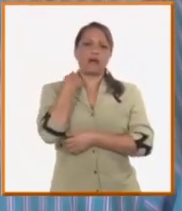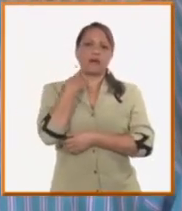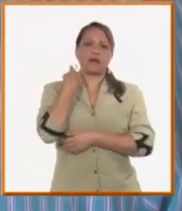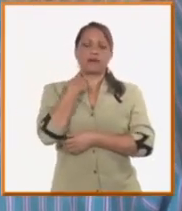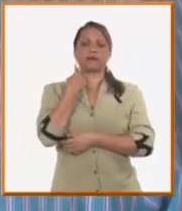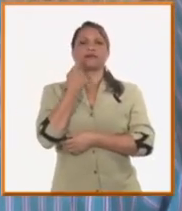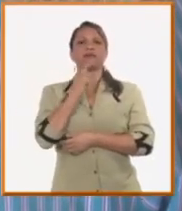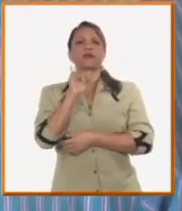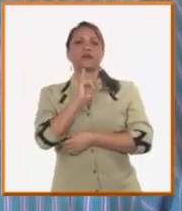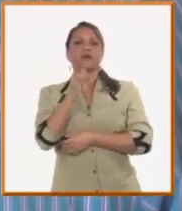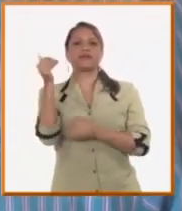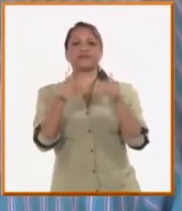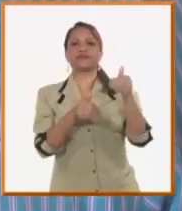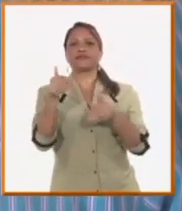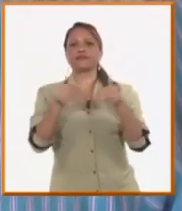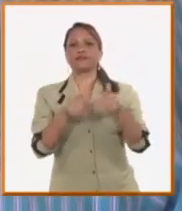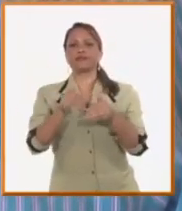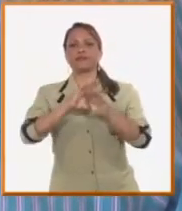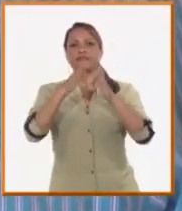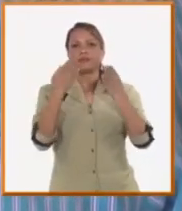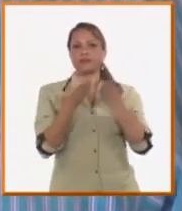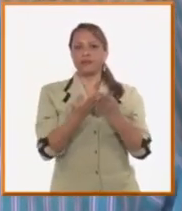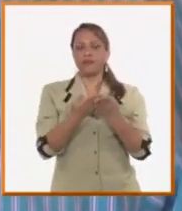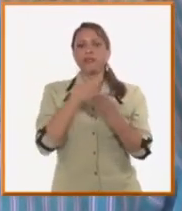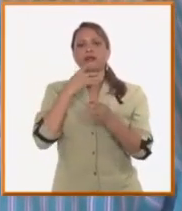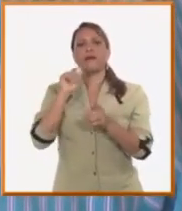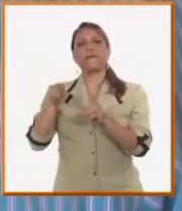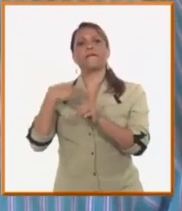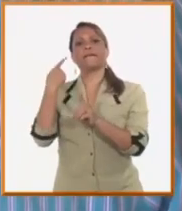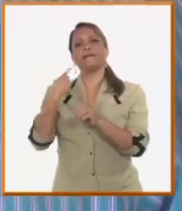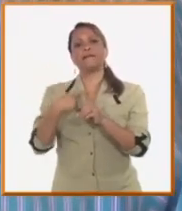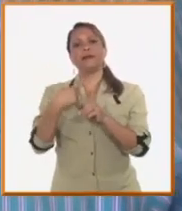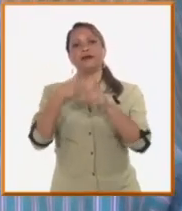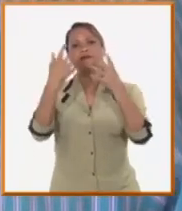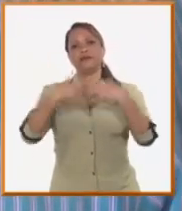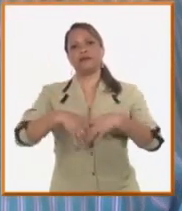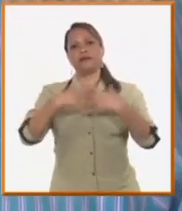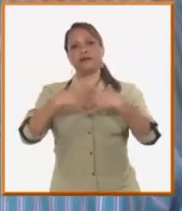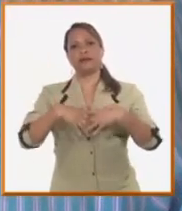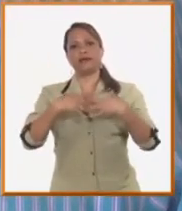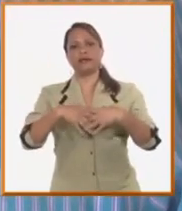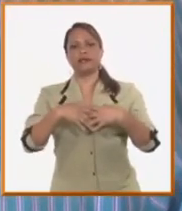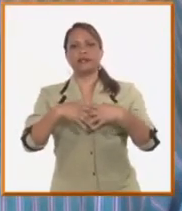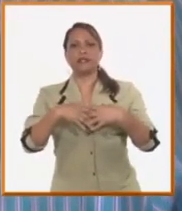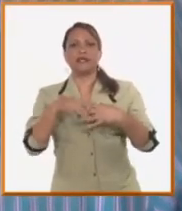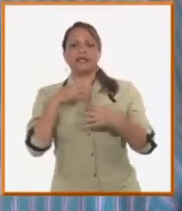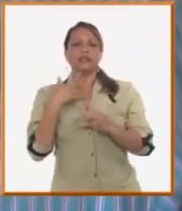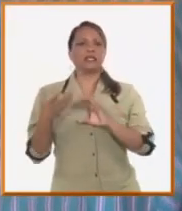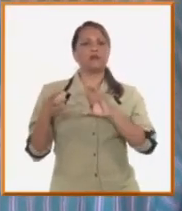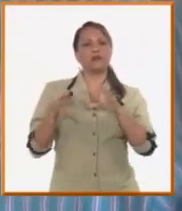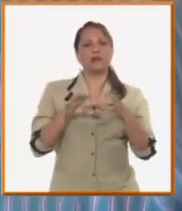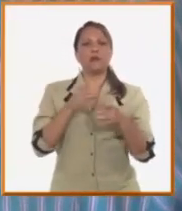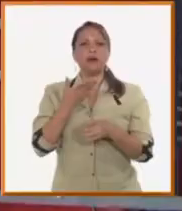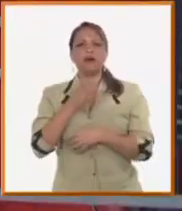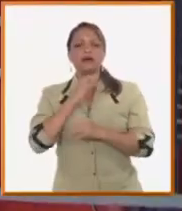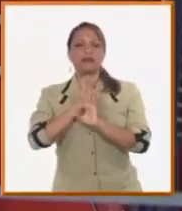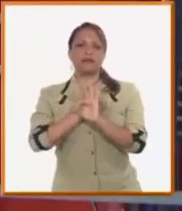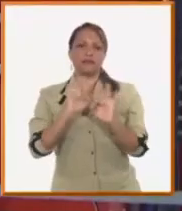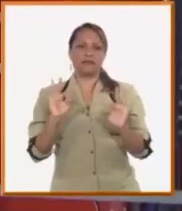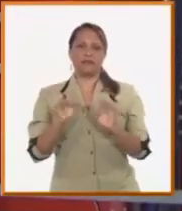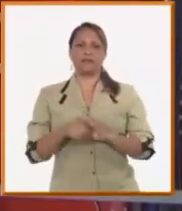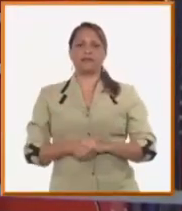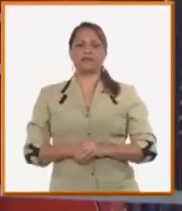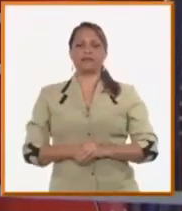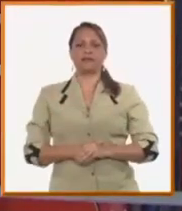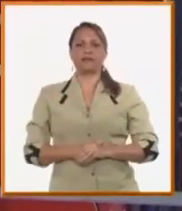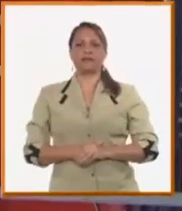Tenemos participación en todos esos componentes y además los fabricamos de manera, vamos a decir, eficiente. Junto